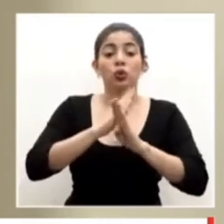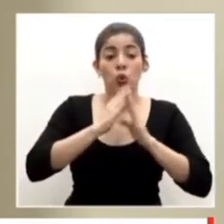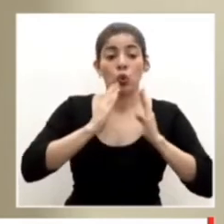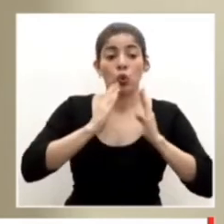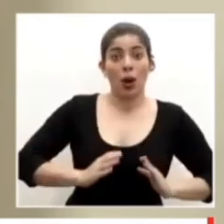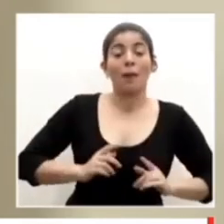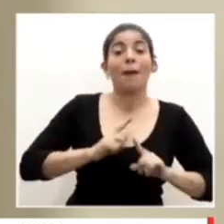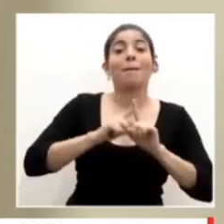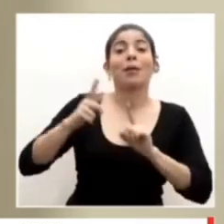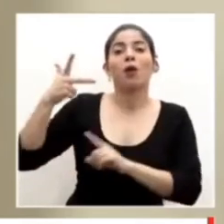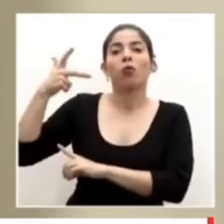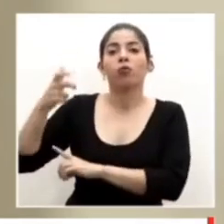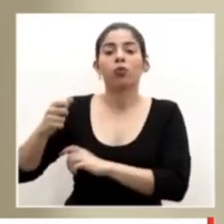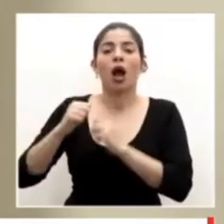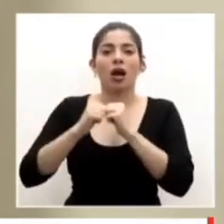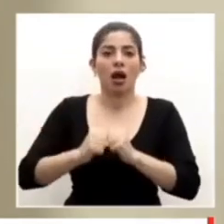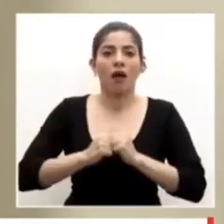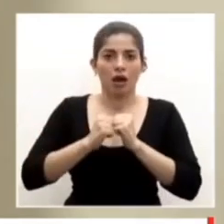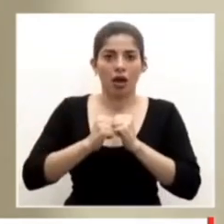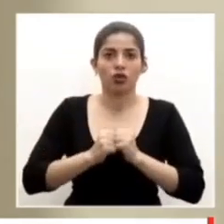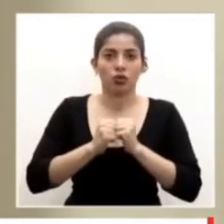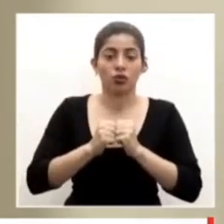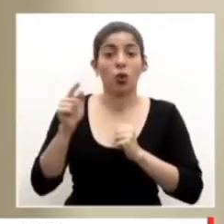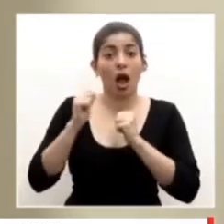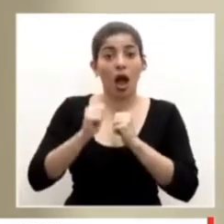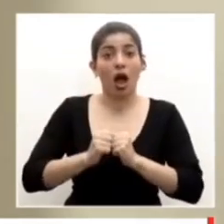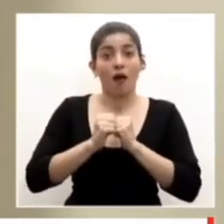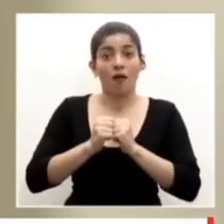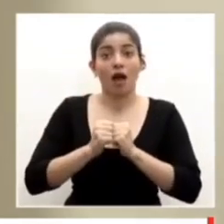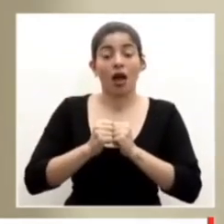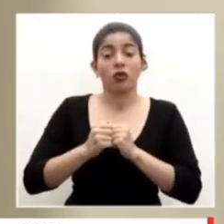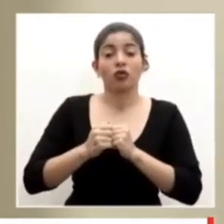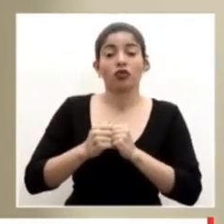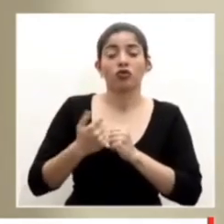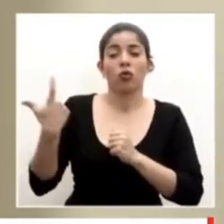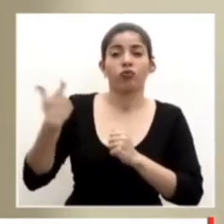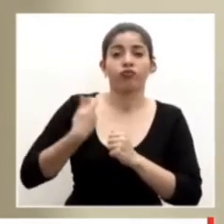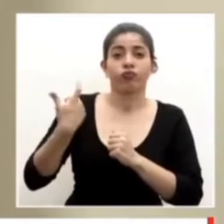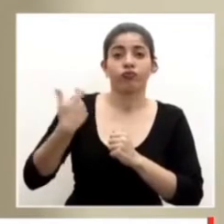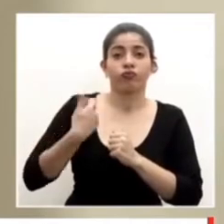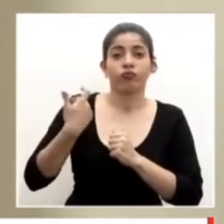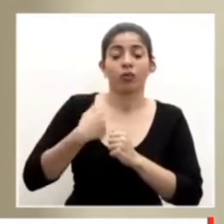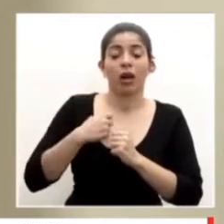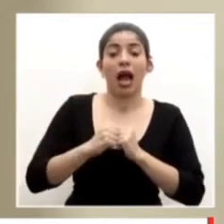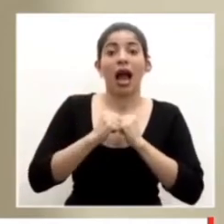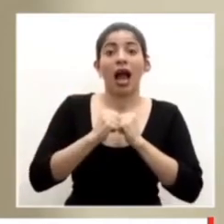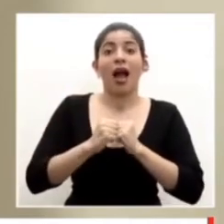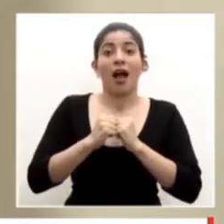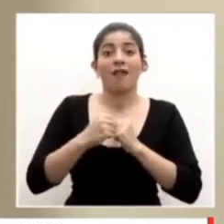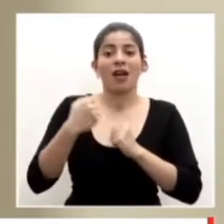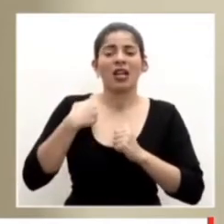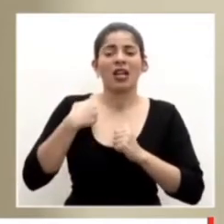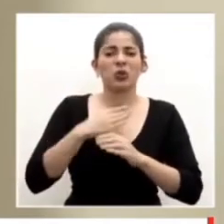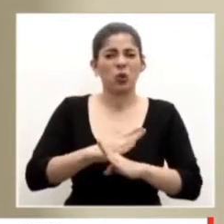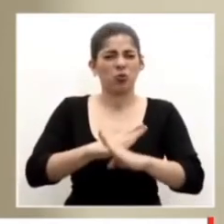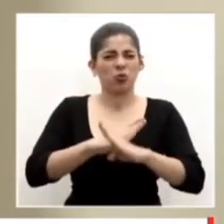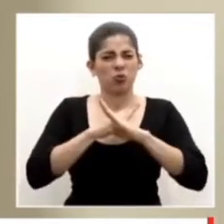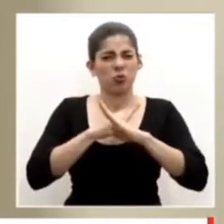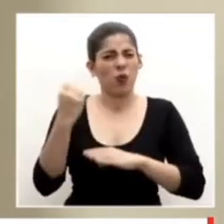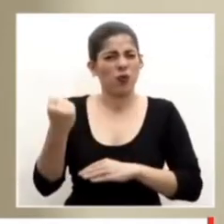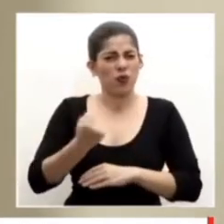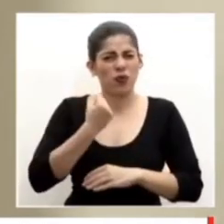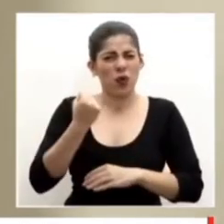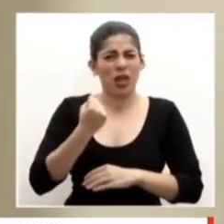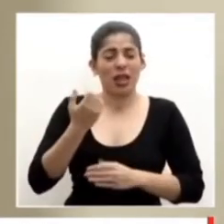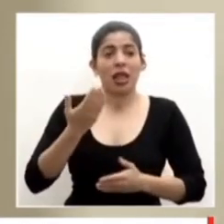en caballos, donde se puede generar unos caballos hiperinmunizados que tengan una,